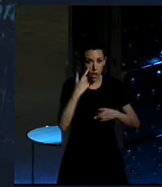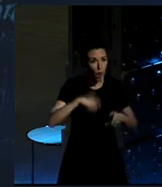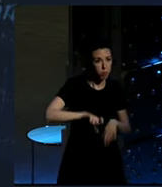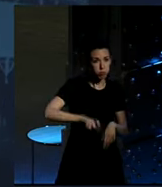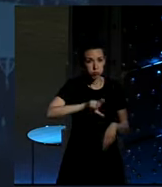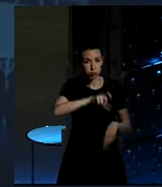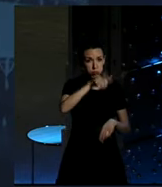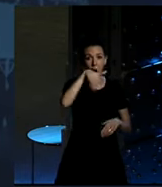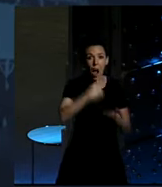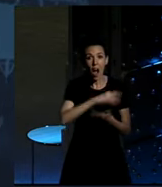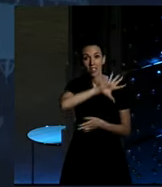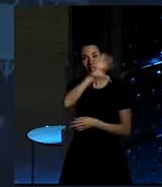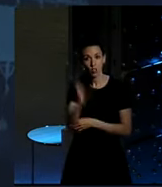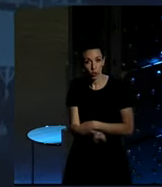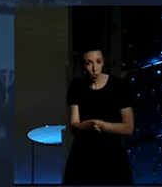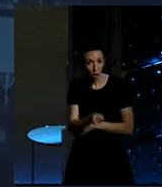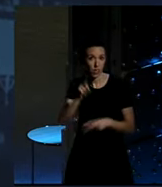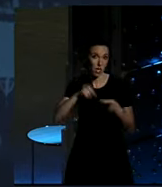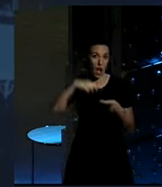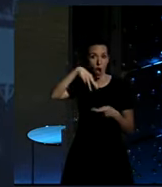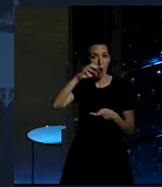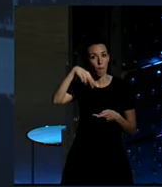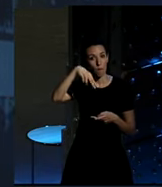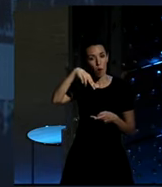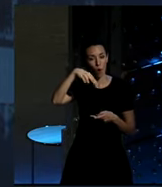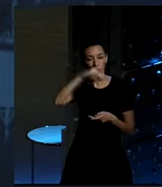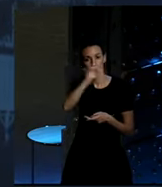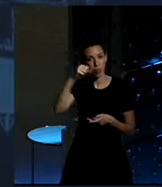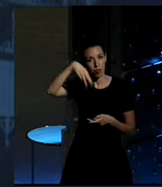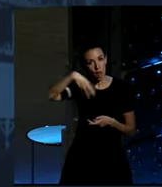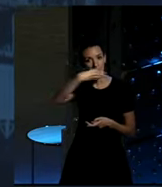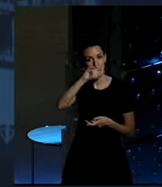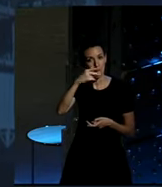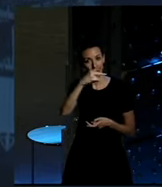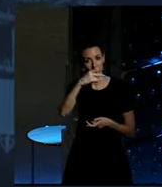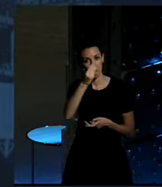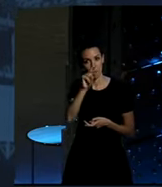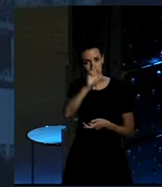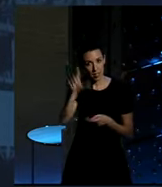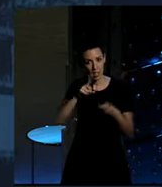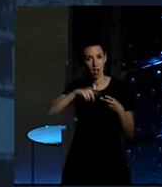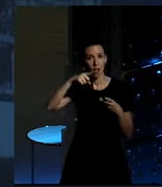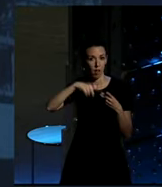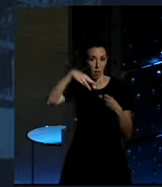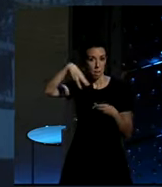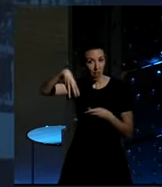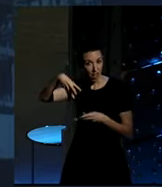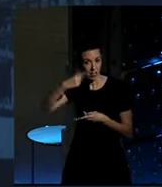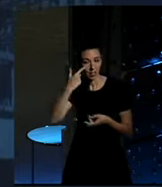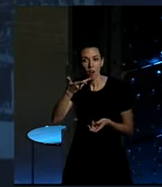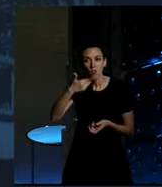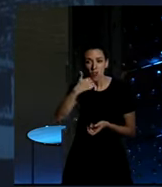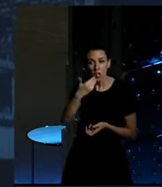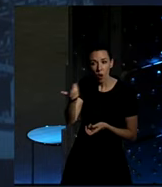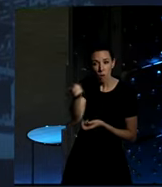llegar a Sudáfrica, Mozambique, Madagascar. Bueno, ¿conocéis a alguien que haya hecho algo parecido y os haya dado una recomendación importante?